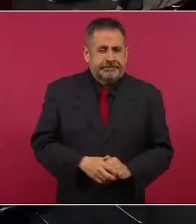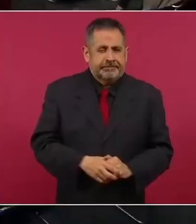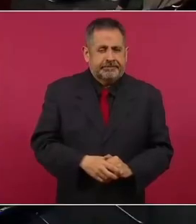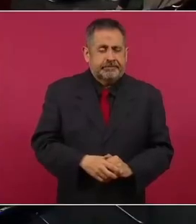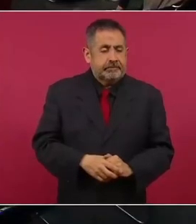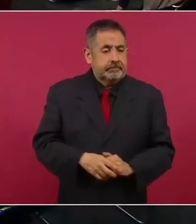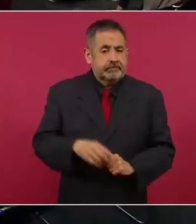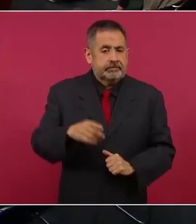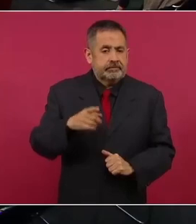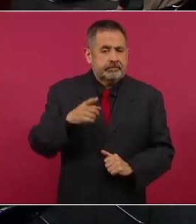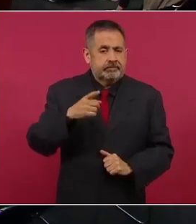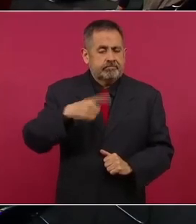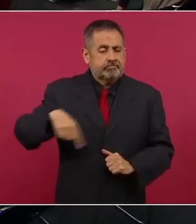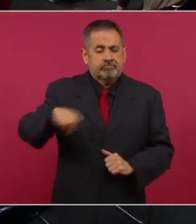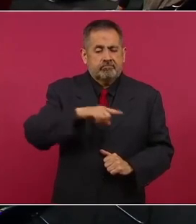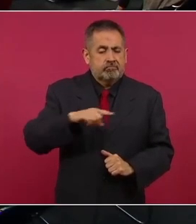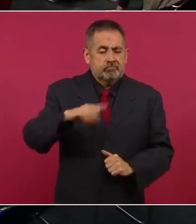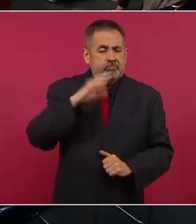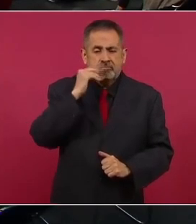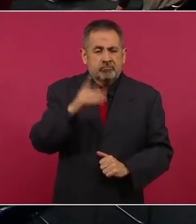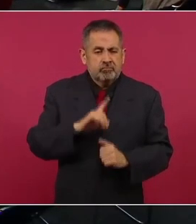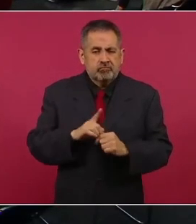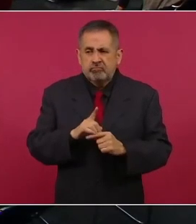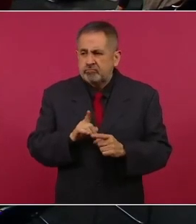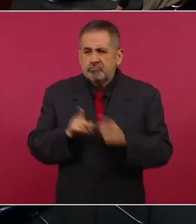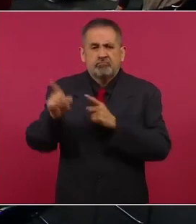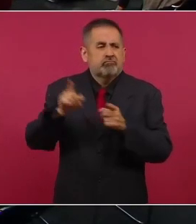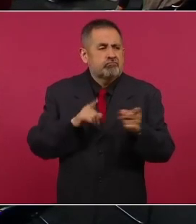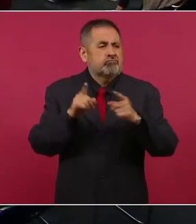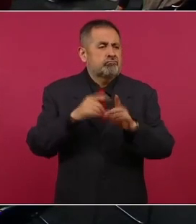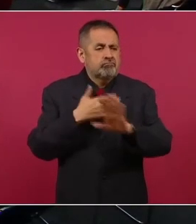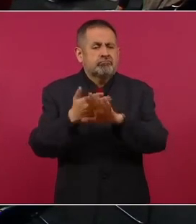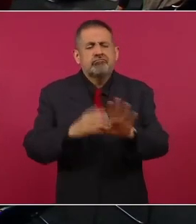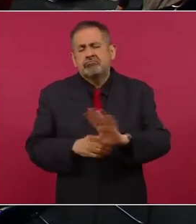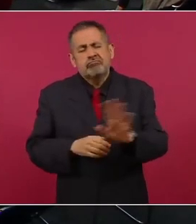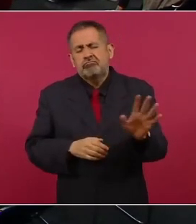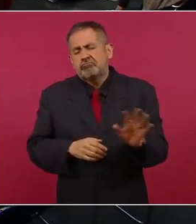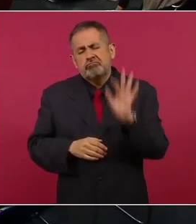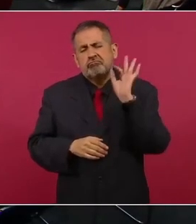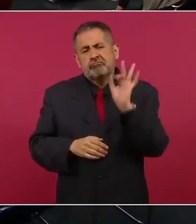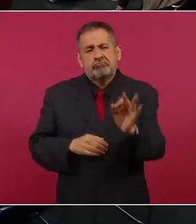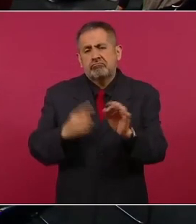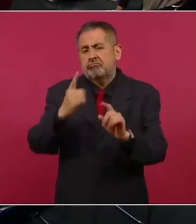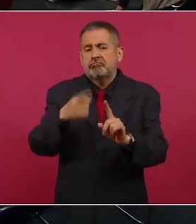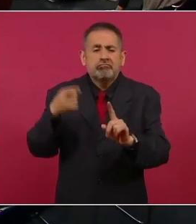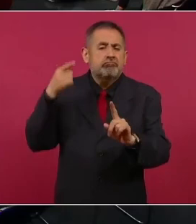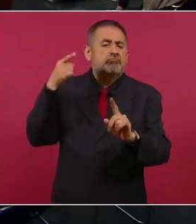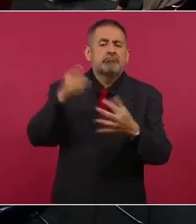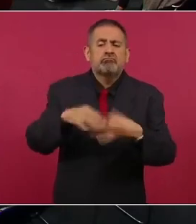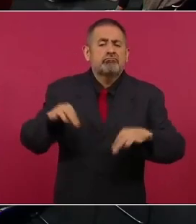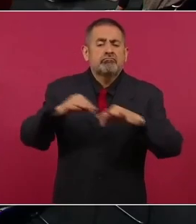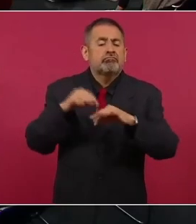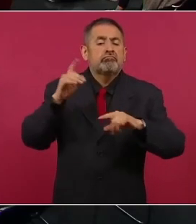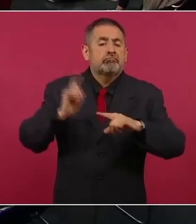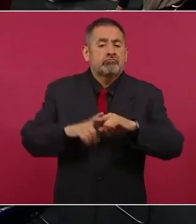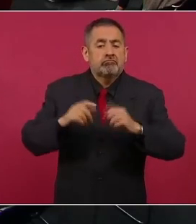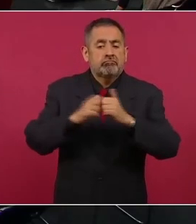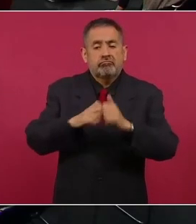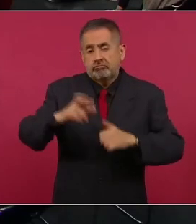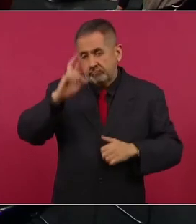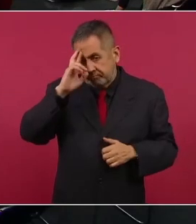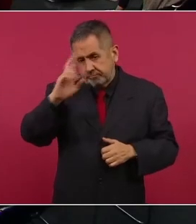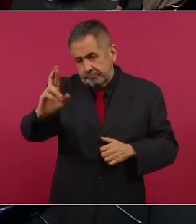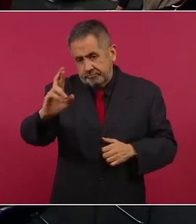tiene intenciones de ofender. Lo único que se busca es que haya respeto.